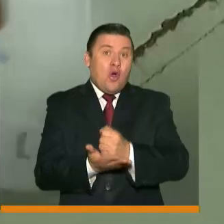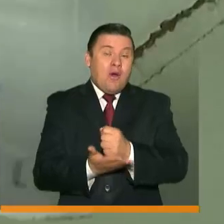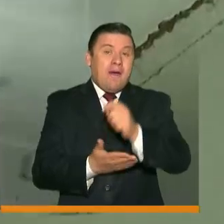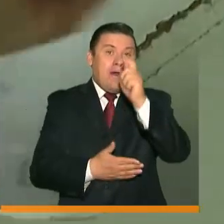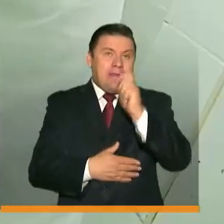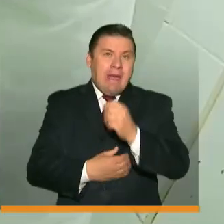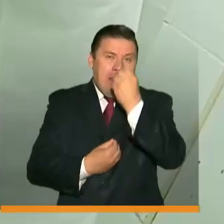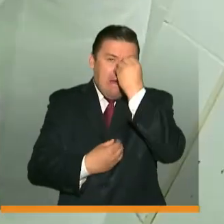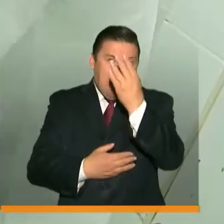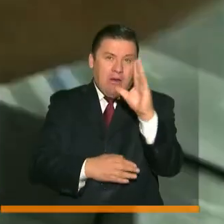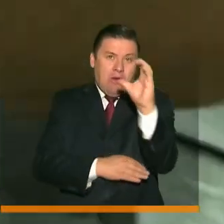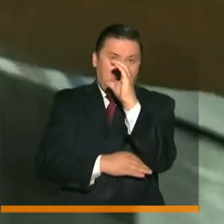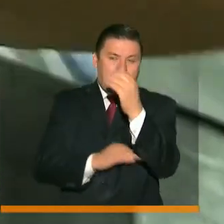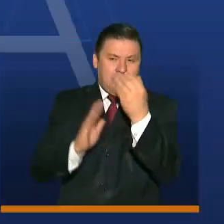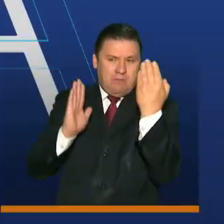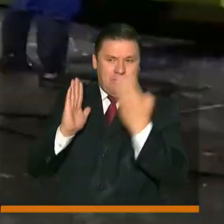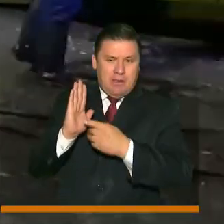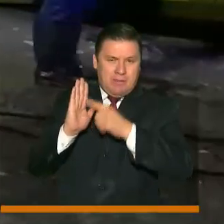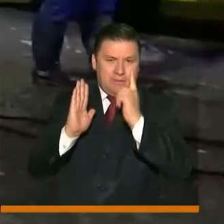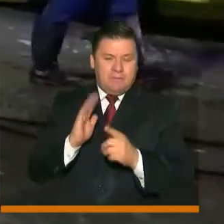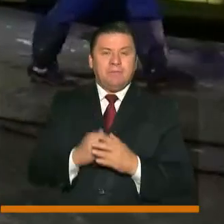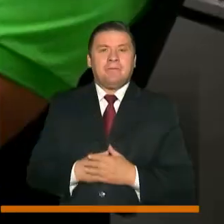que deben seguir los colombianos.